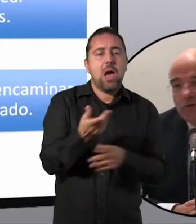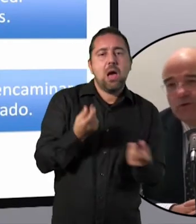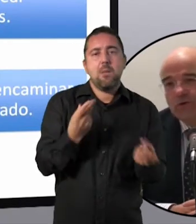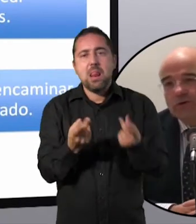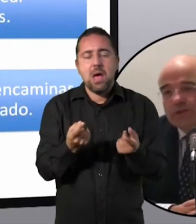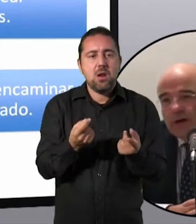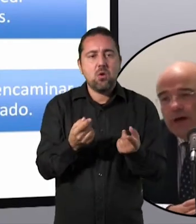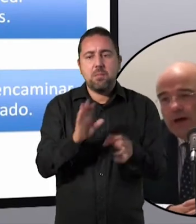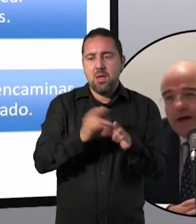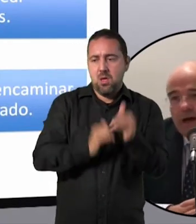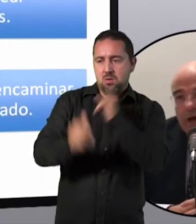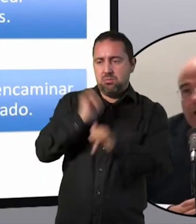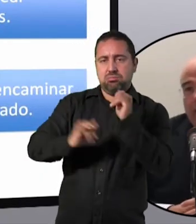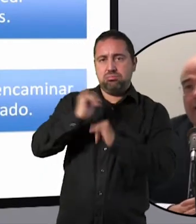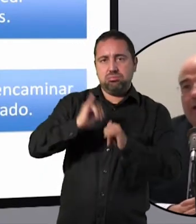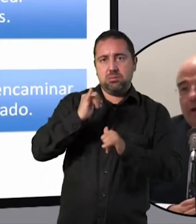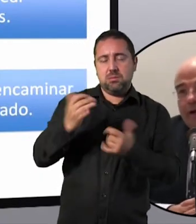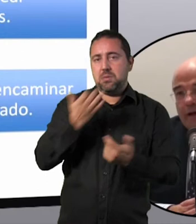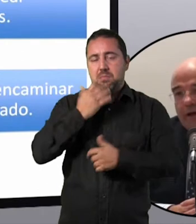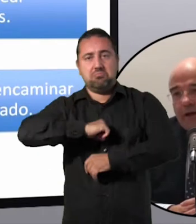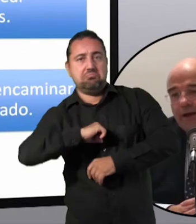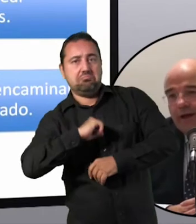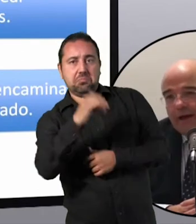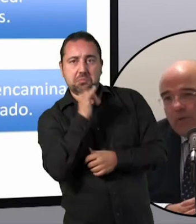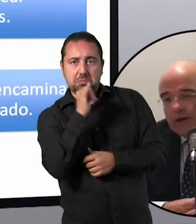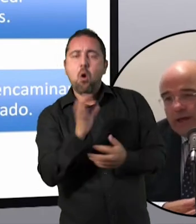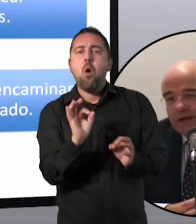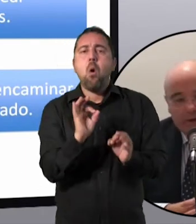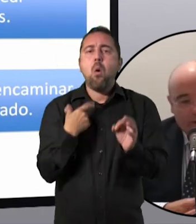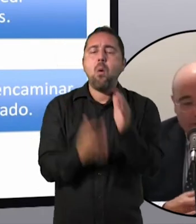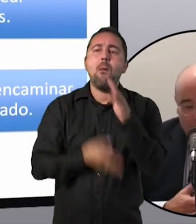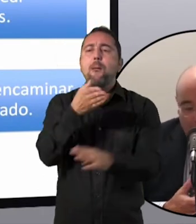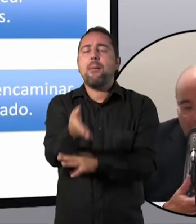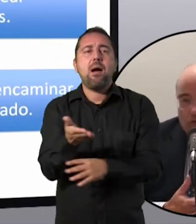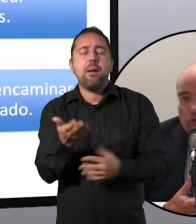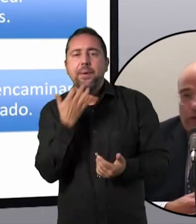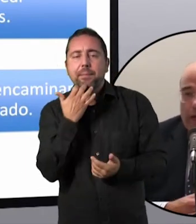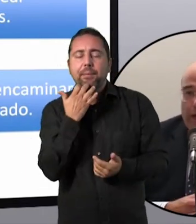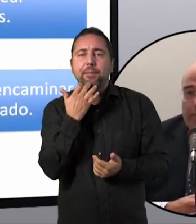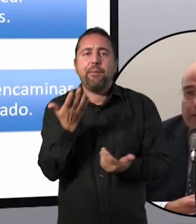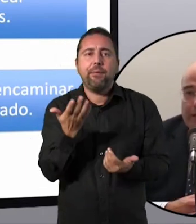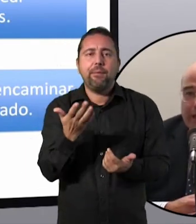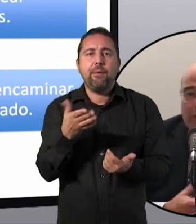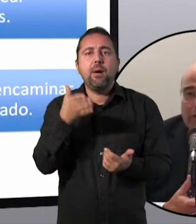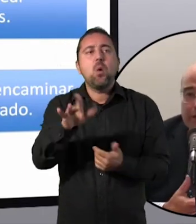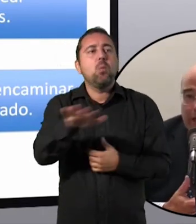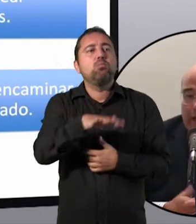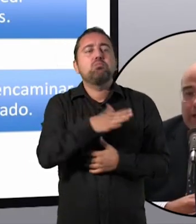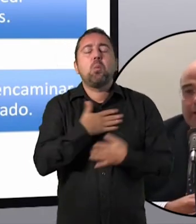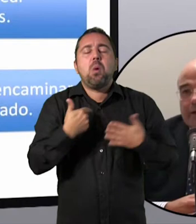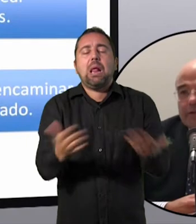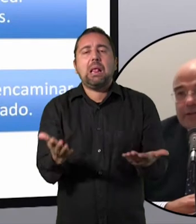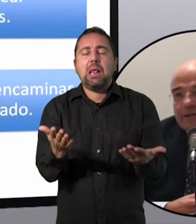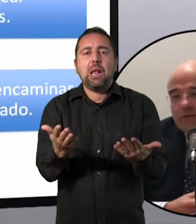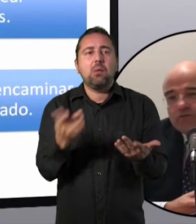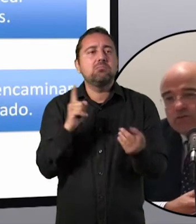Que cuando se va a cualquier acto social, en vez de estar a lo que se